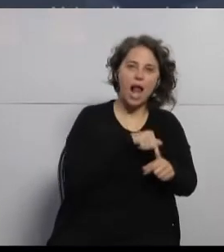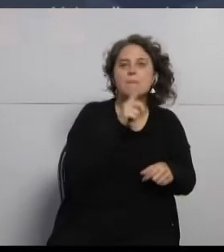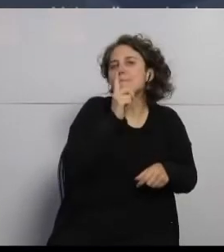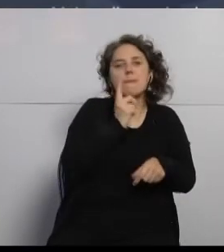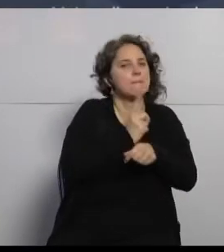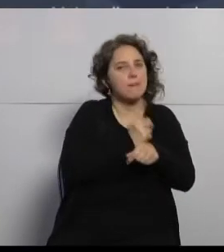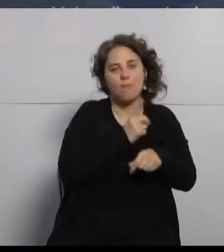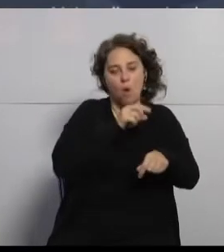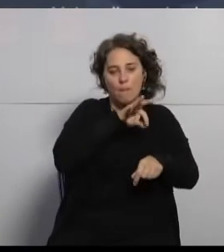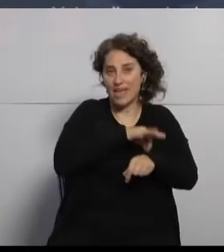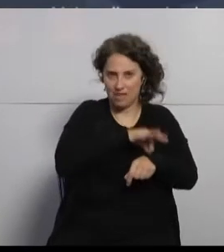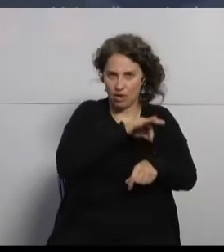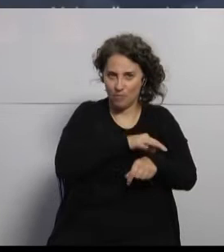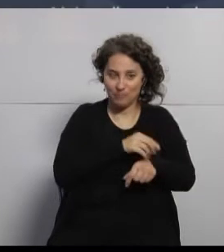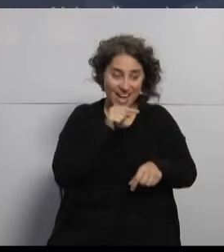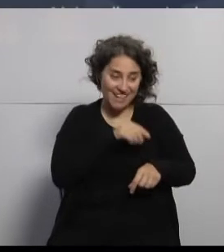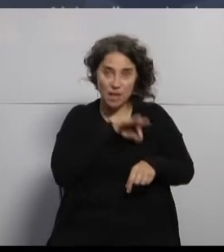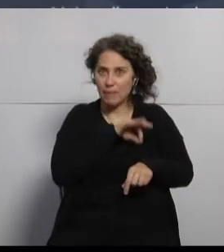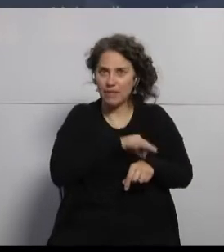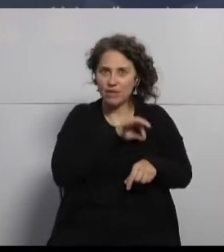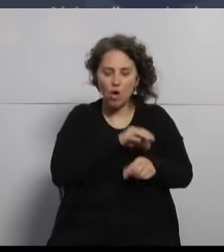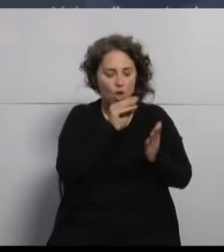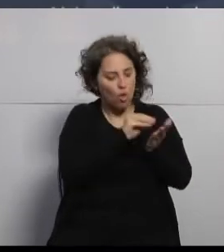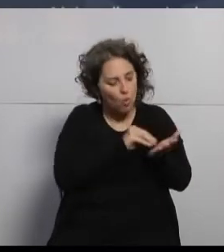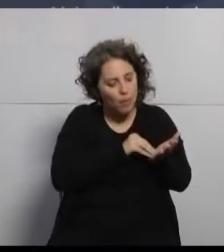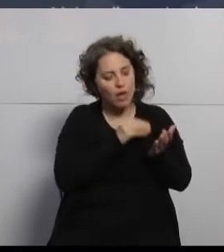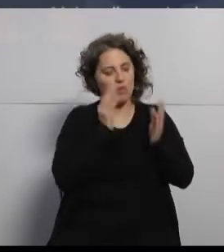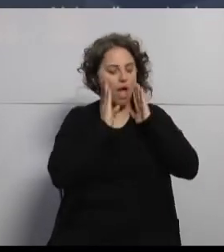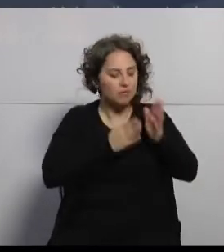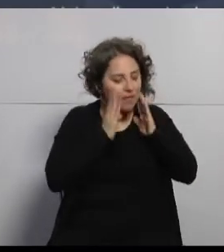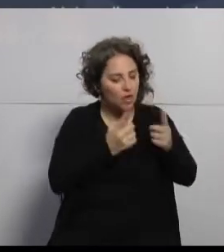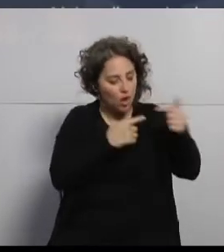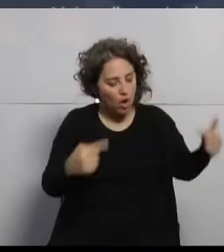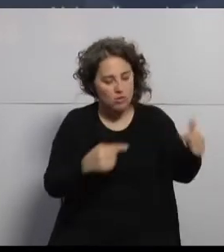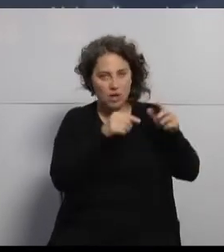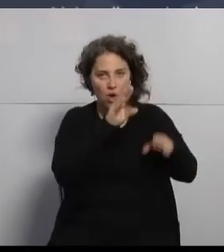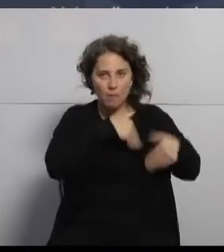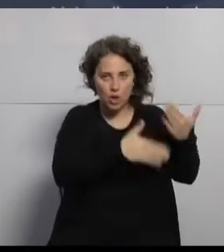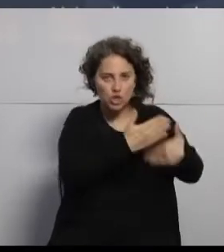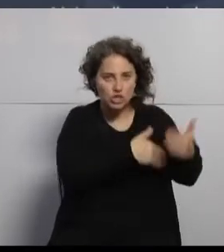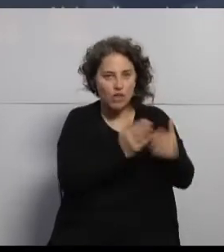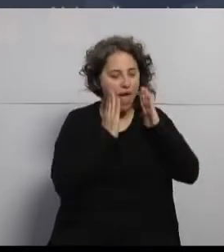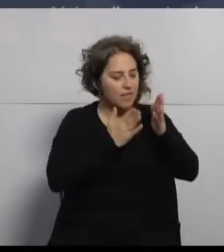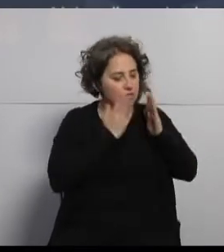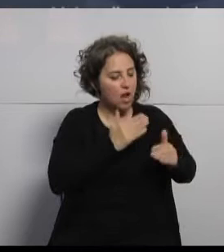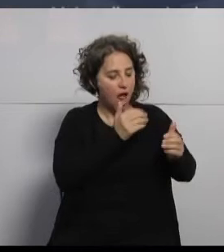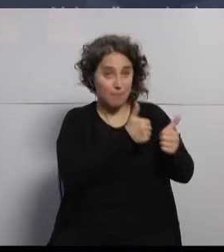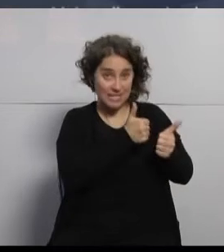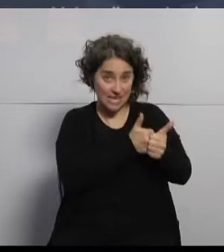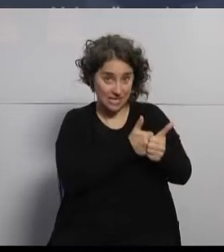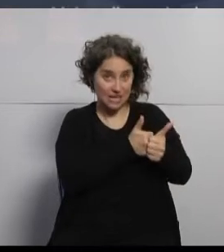primera línea ha estado documentado, ha estado atento de todo lo que sucede en el proceso de atención al paciente.